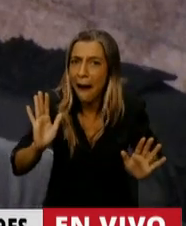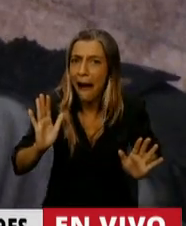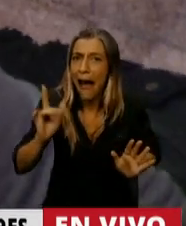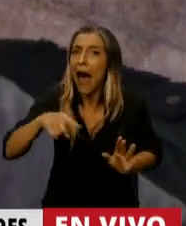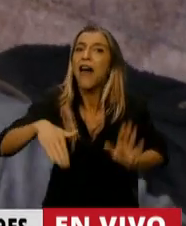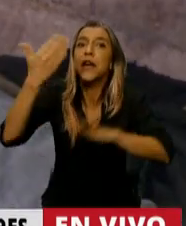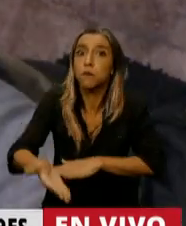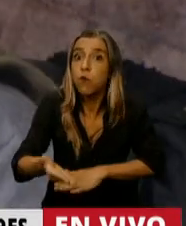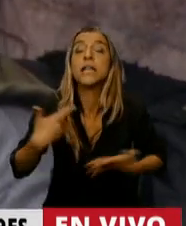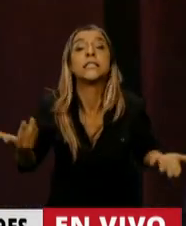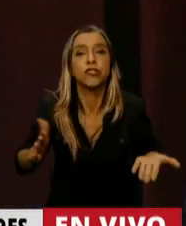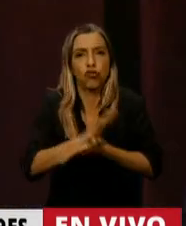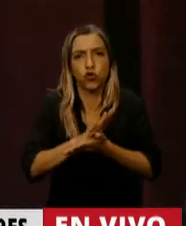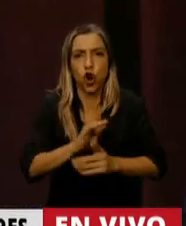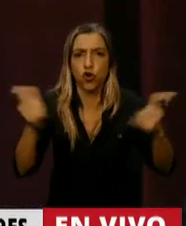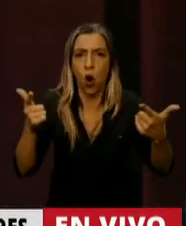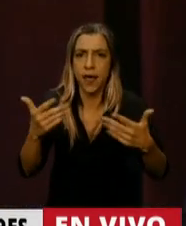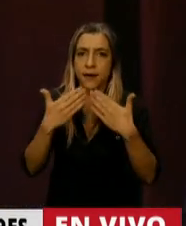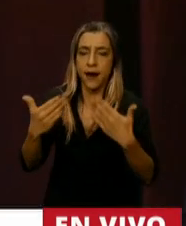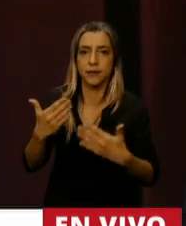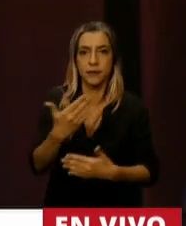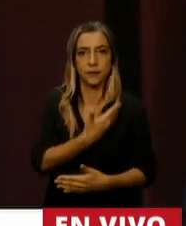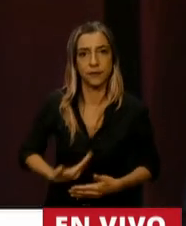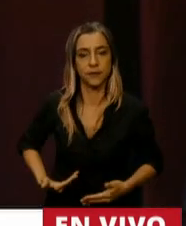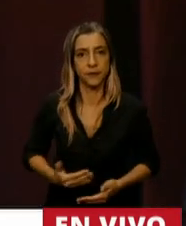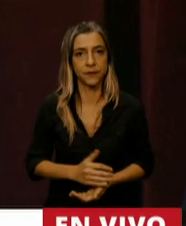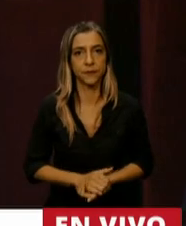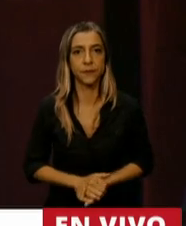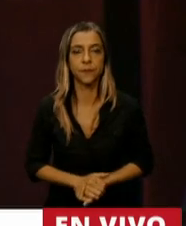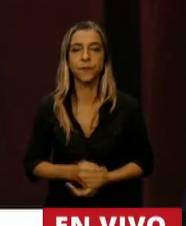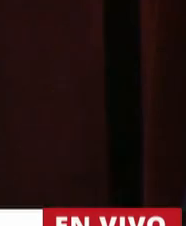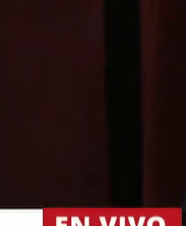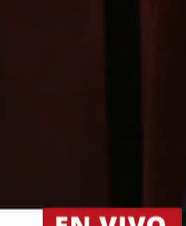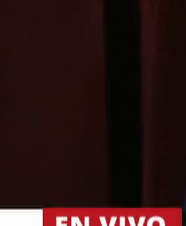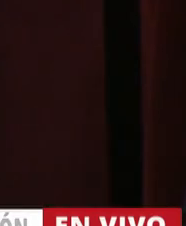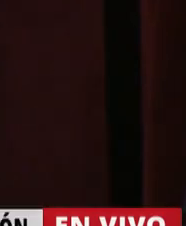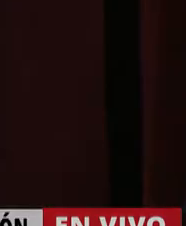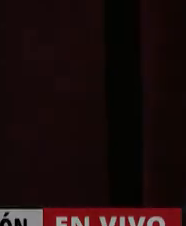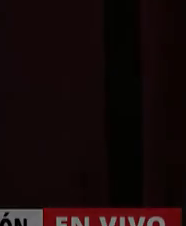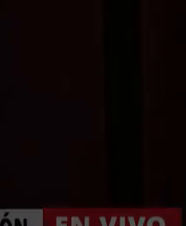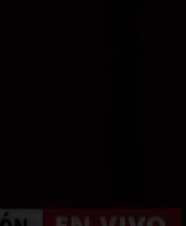presidente. Gracias, diputada del PLA. Se comunicará a la Comisión de Asuntos Constitucionales.